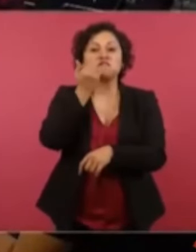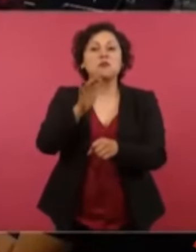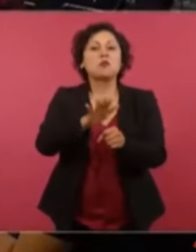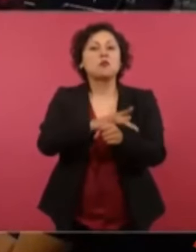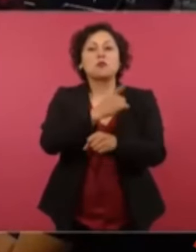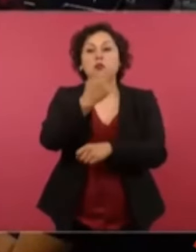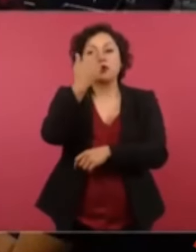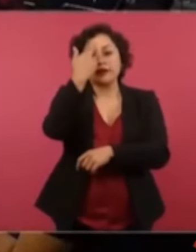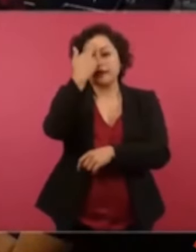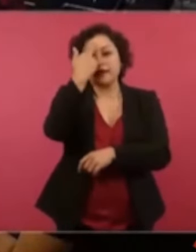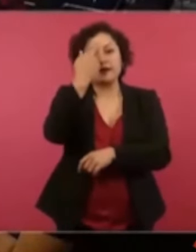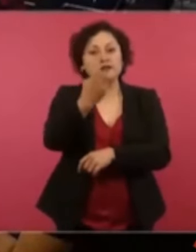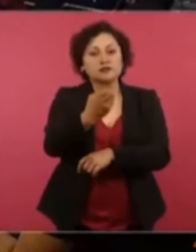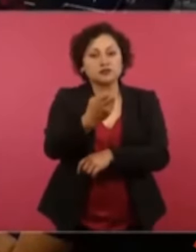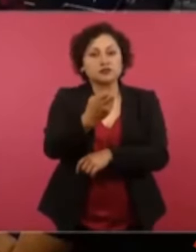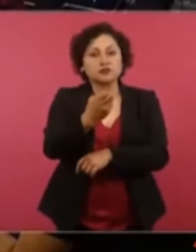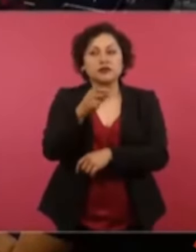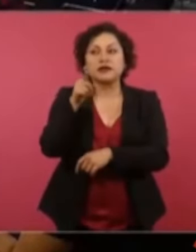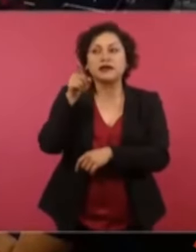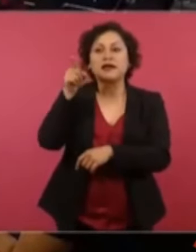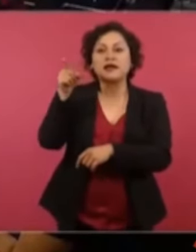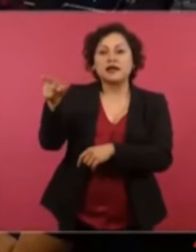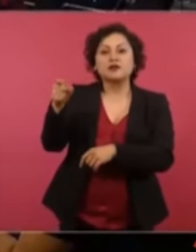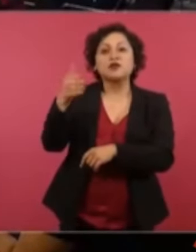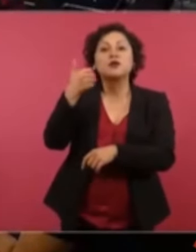si no se tiene autoridad moral.